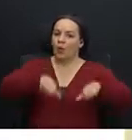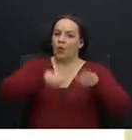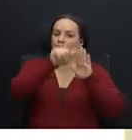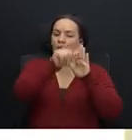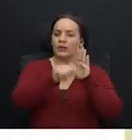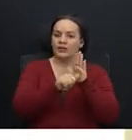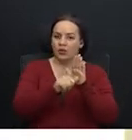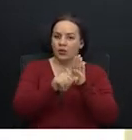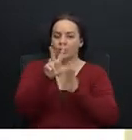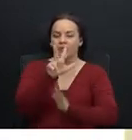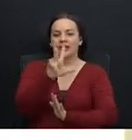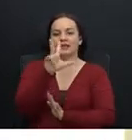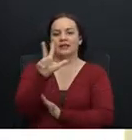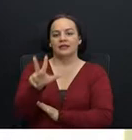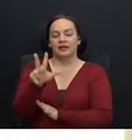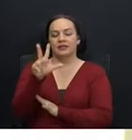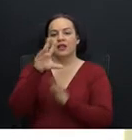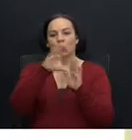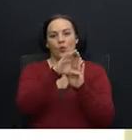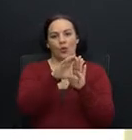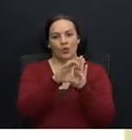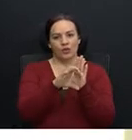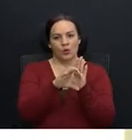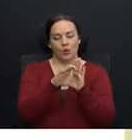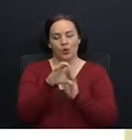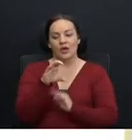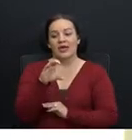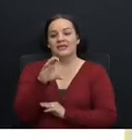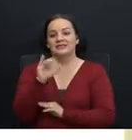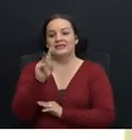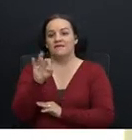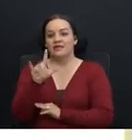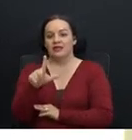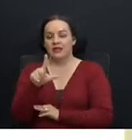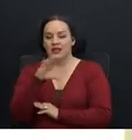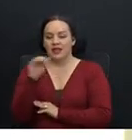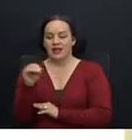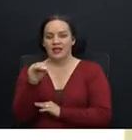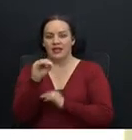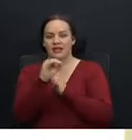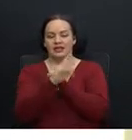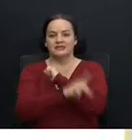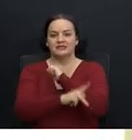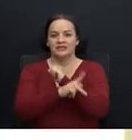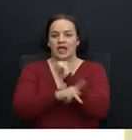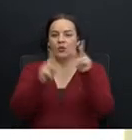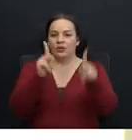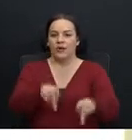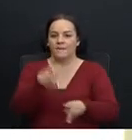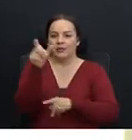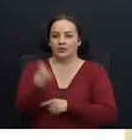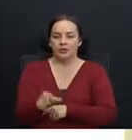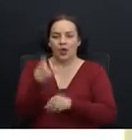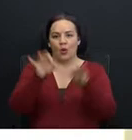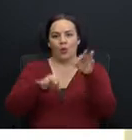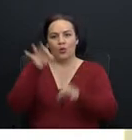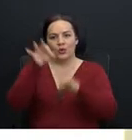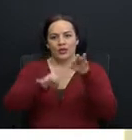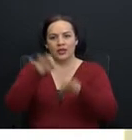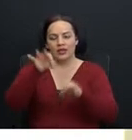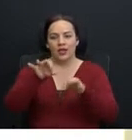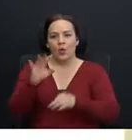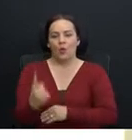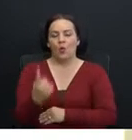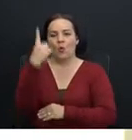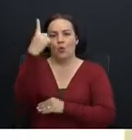33 del Código Civil el Estado es una persona jurídica. O sea, uno